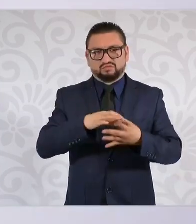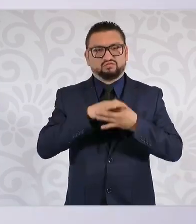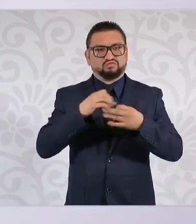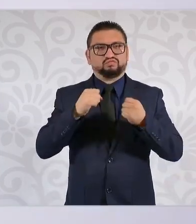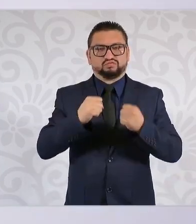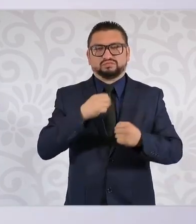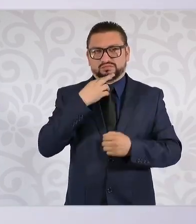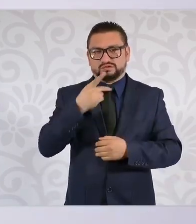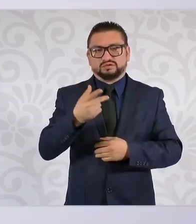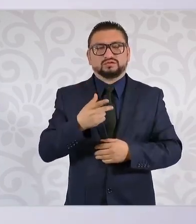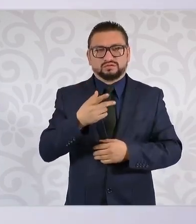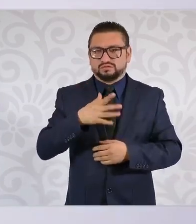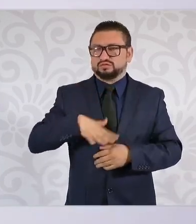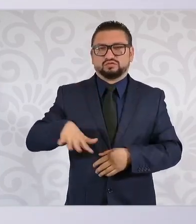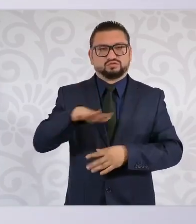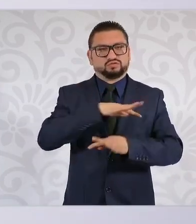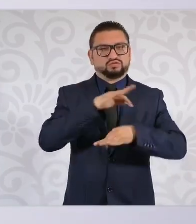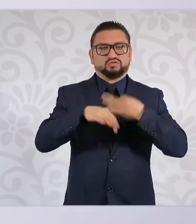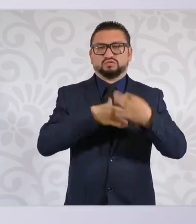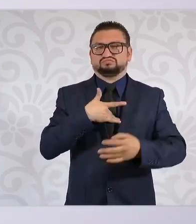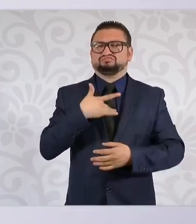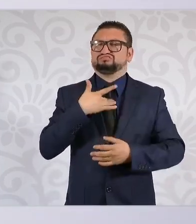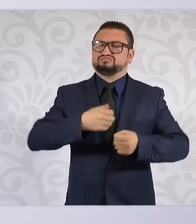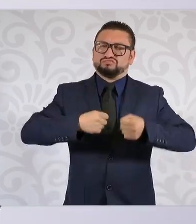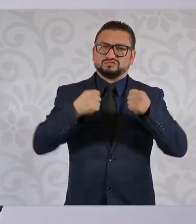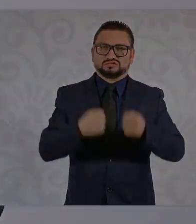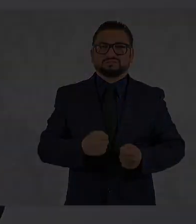yo creo que todos debemos estar convencidos y convencidas.